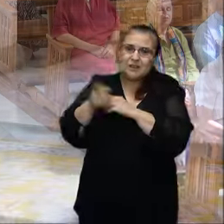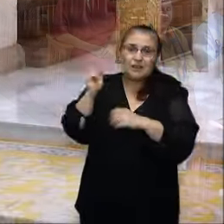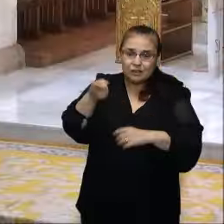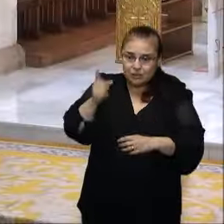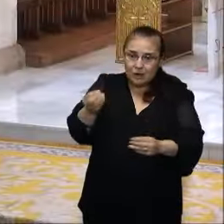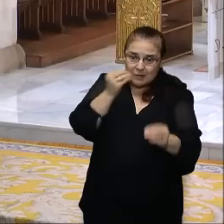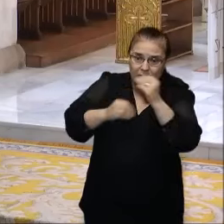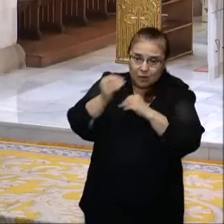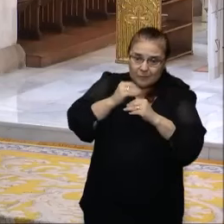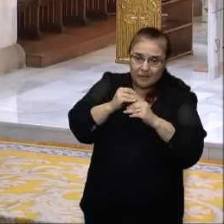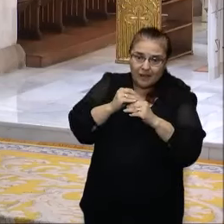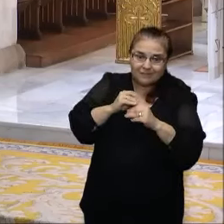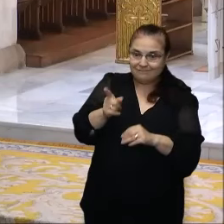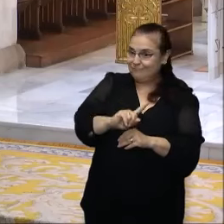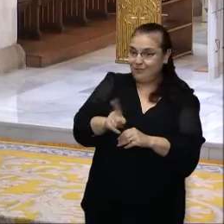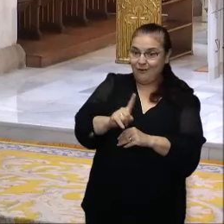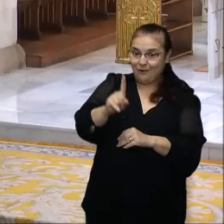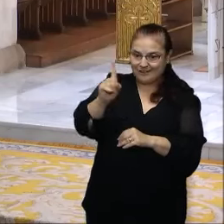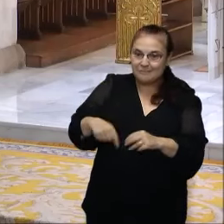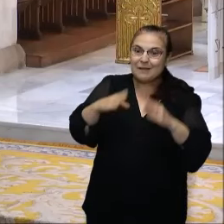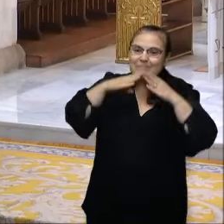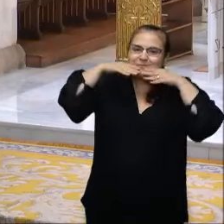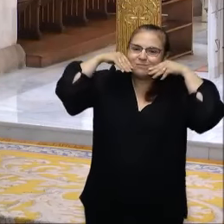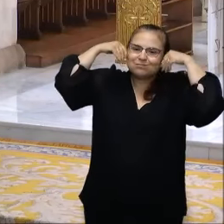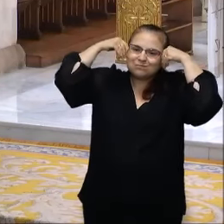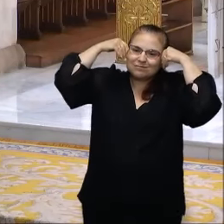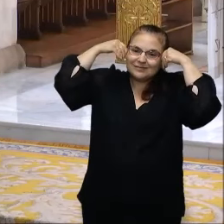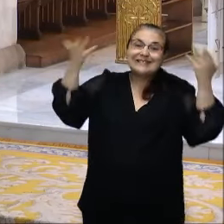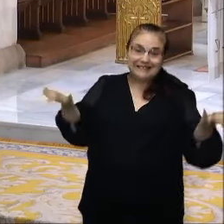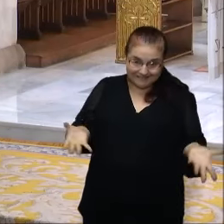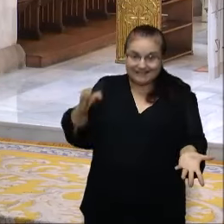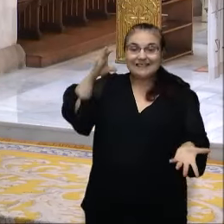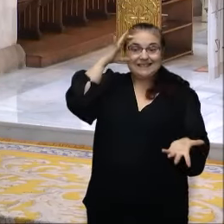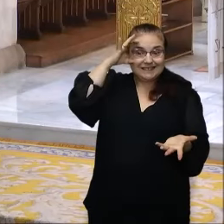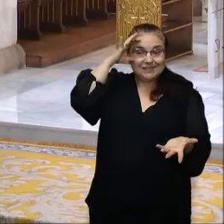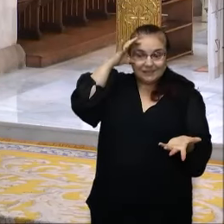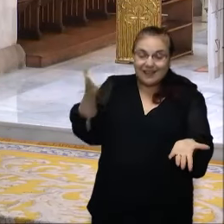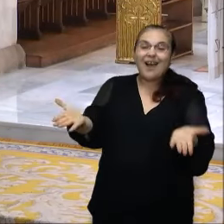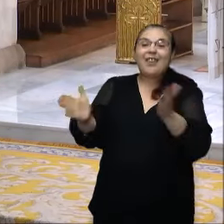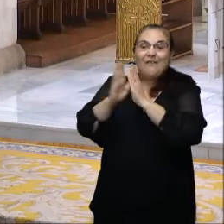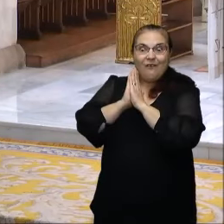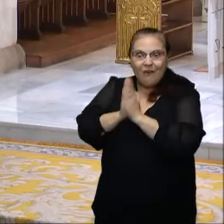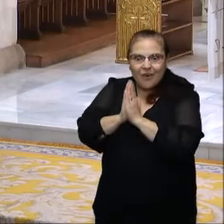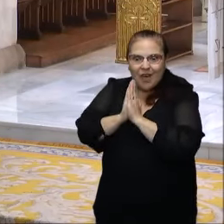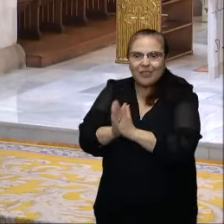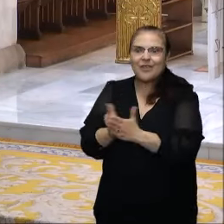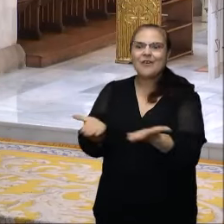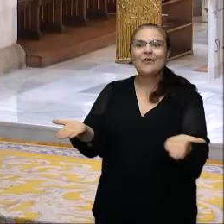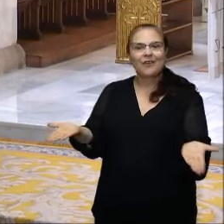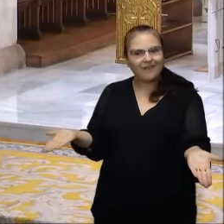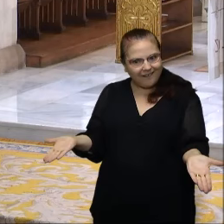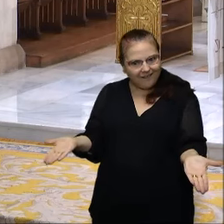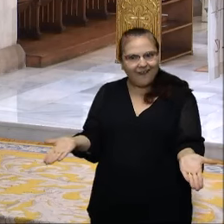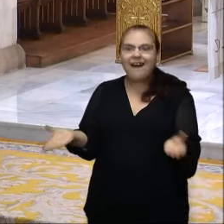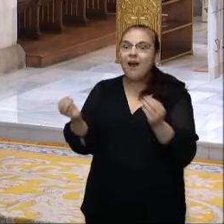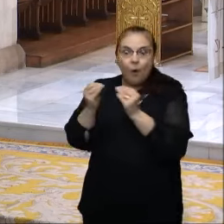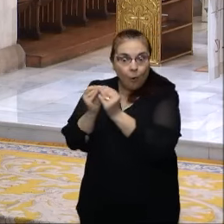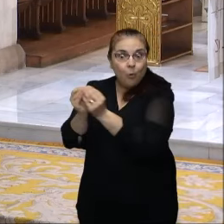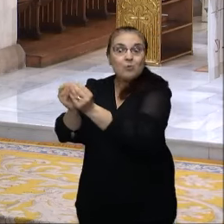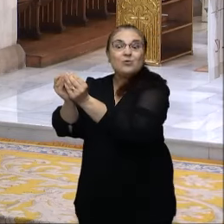de comida, sino también de una sonrisa, de ser escuchado. Y también una oración. Y tal vez hecha juntos, ¿eh?